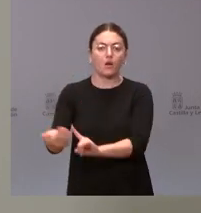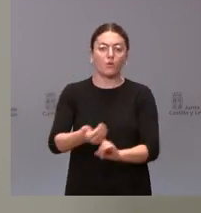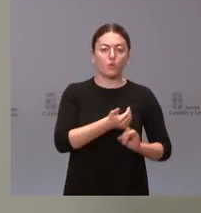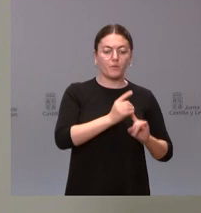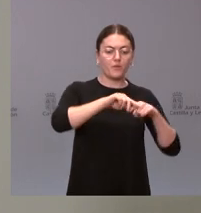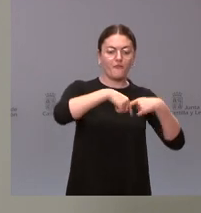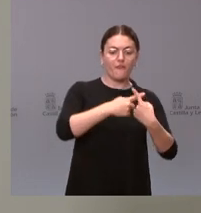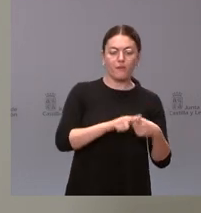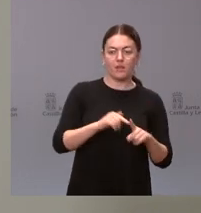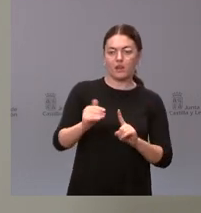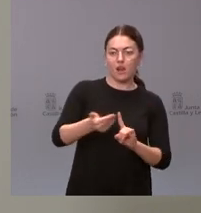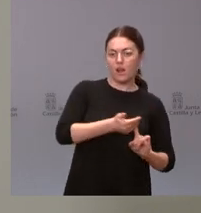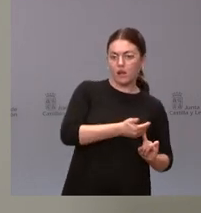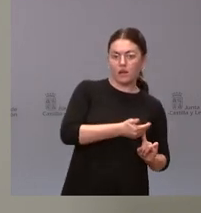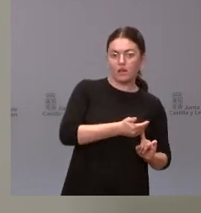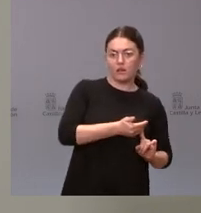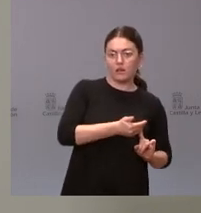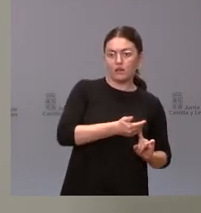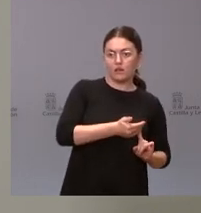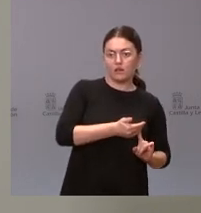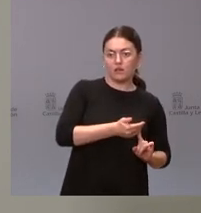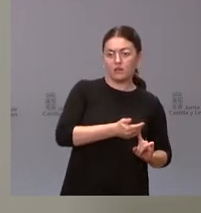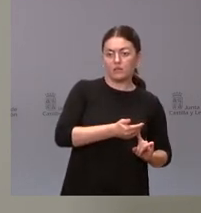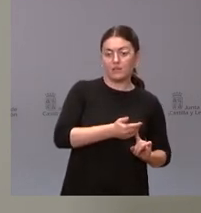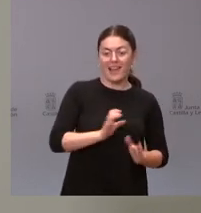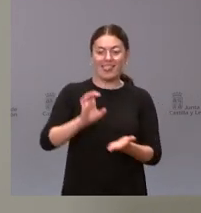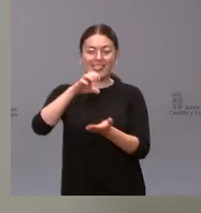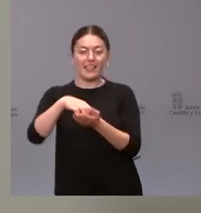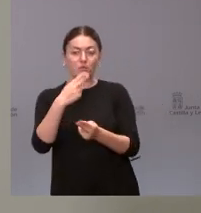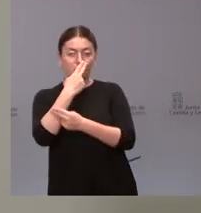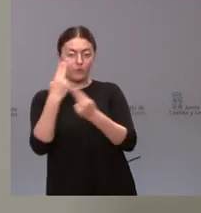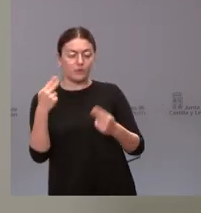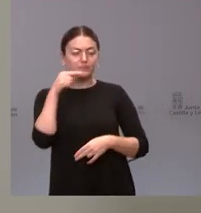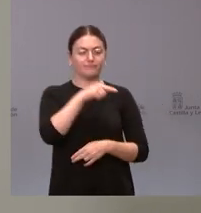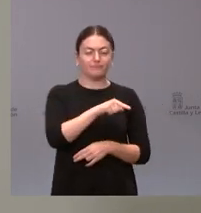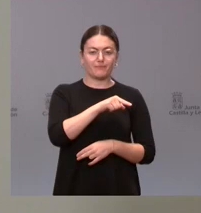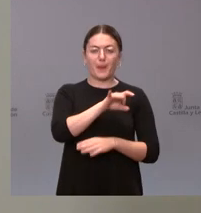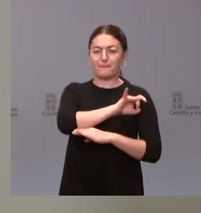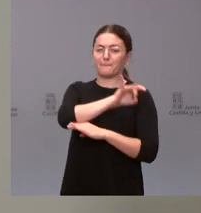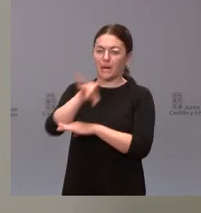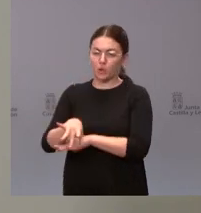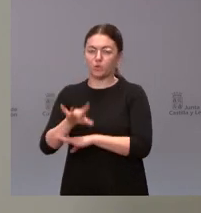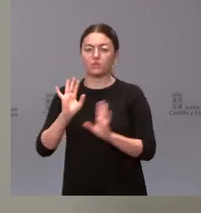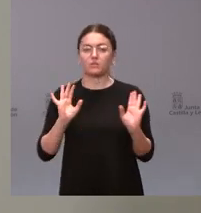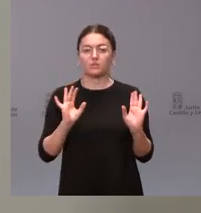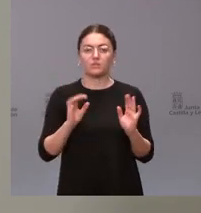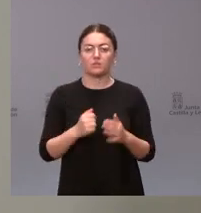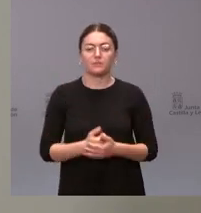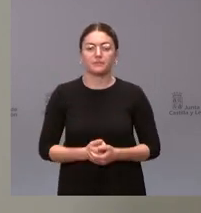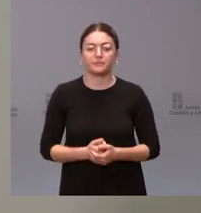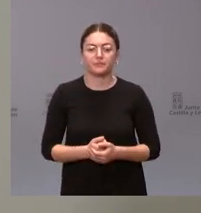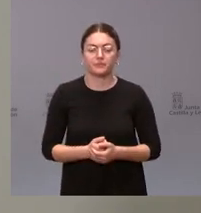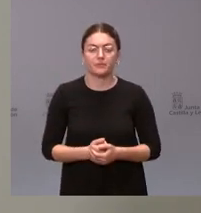antes que el acogimiento en un centro público de protección de menores pero los detalles sobre este